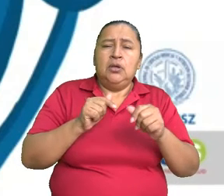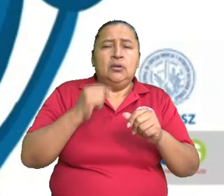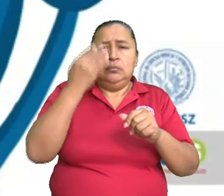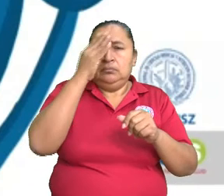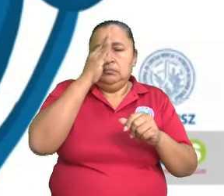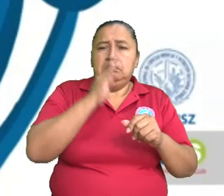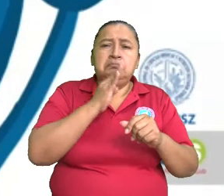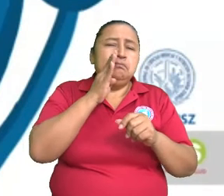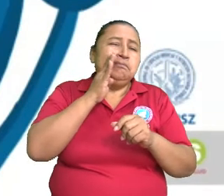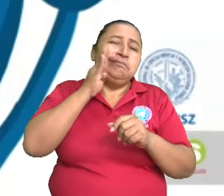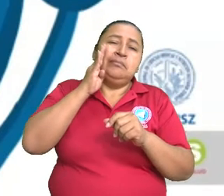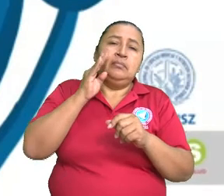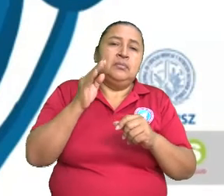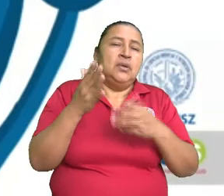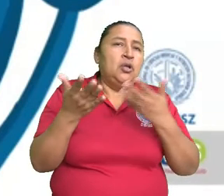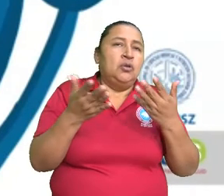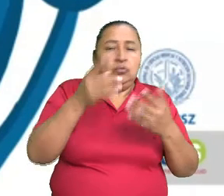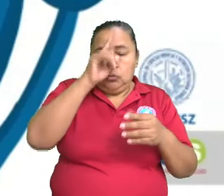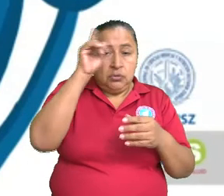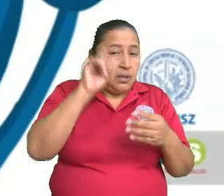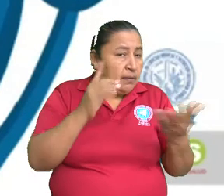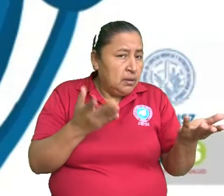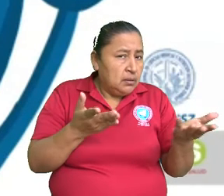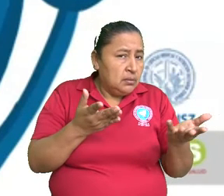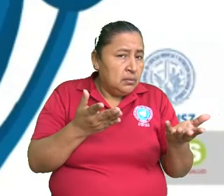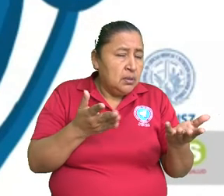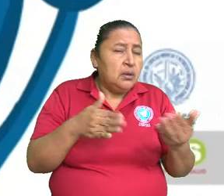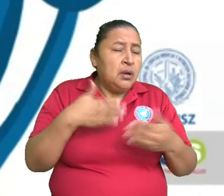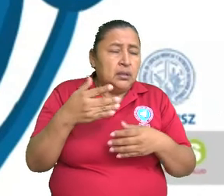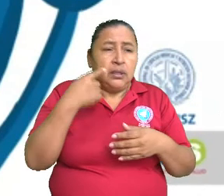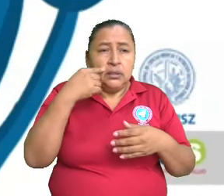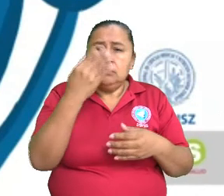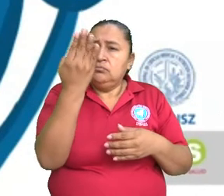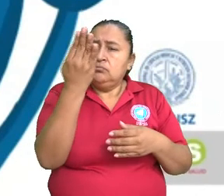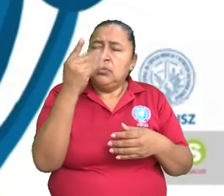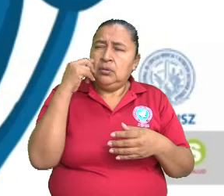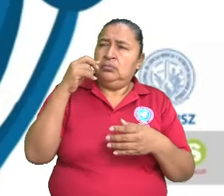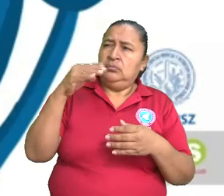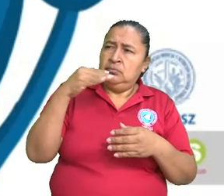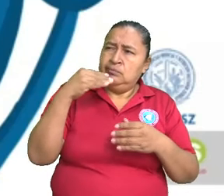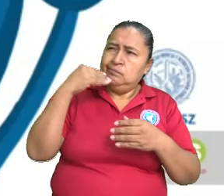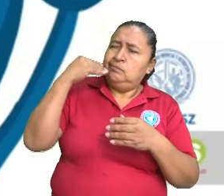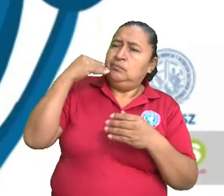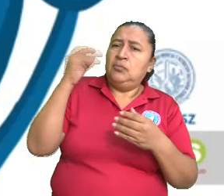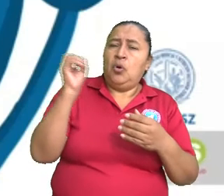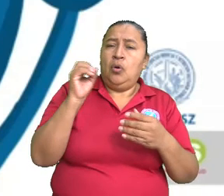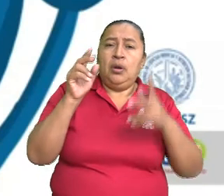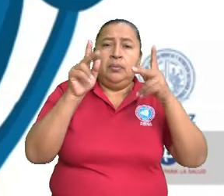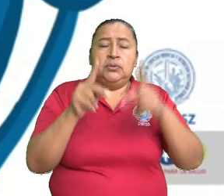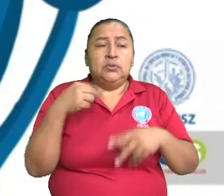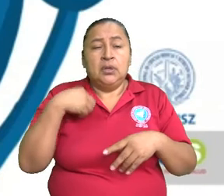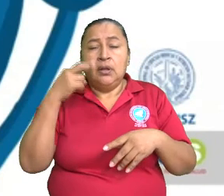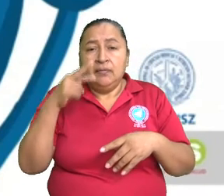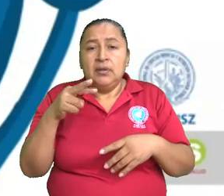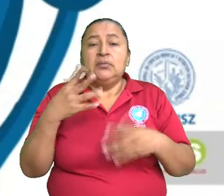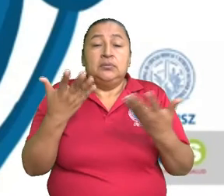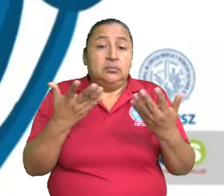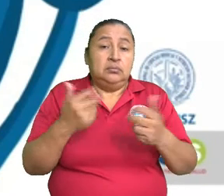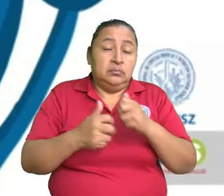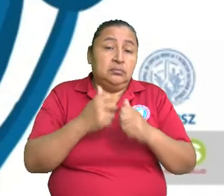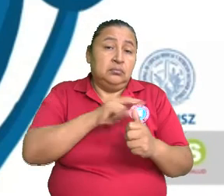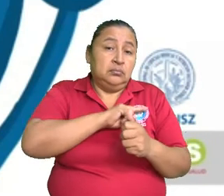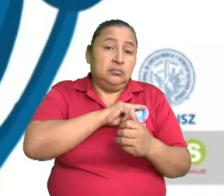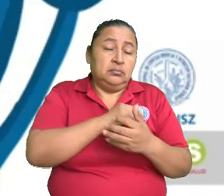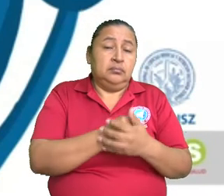no se da cuenta, doctor, hasta que se ve un espejo o hasta que alguien la ve, también suele pasar.